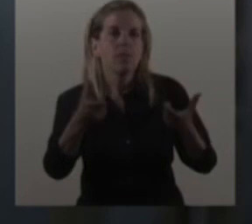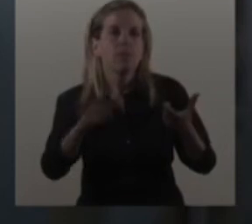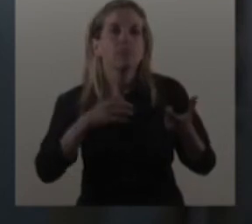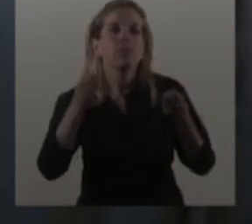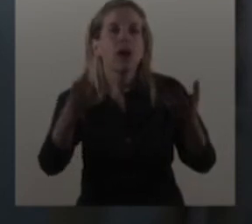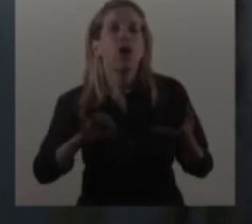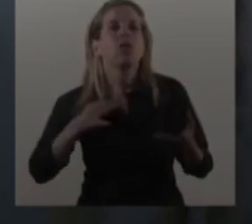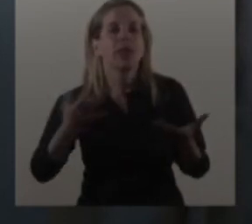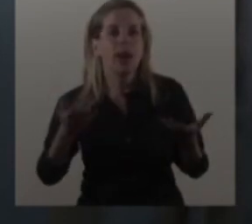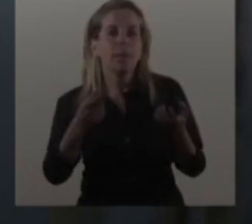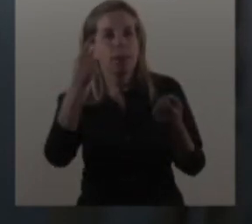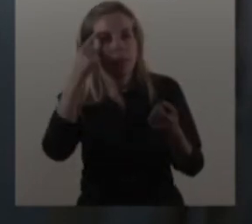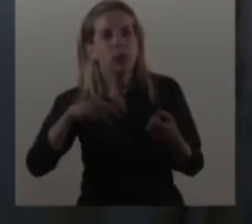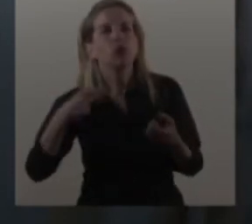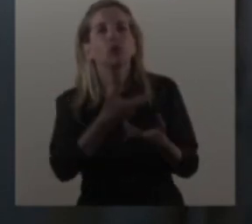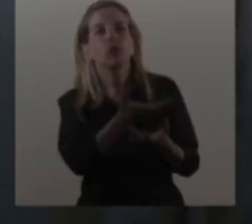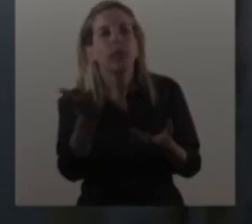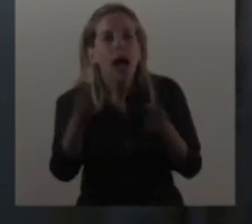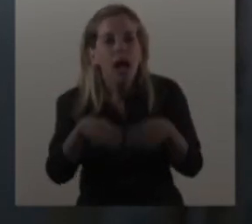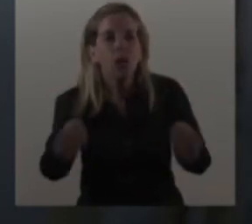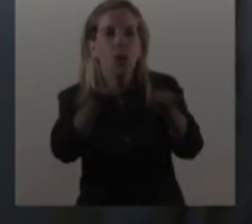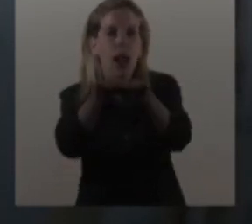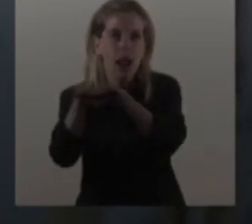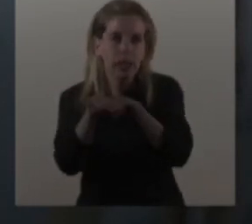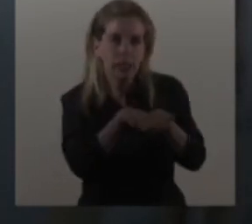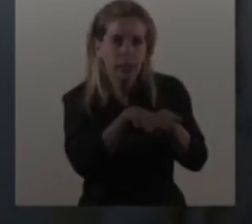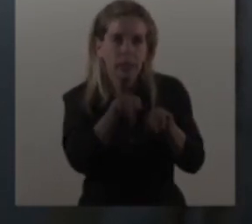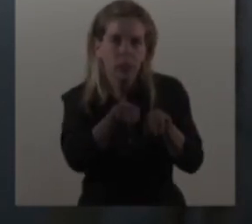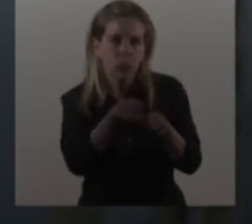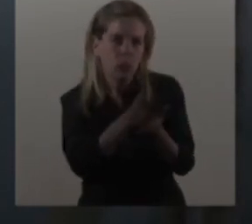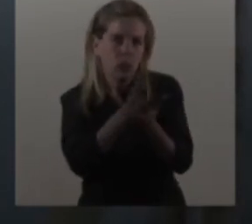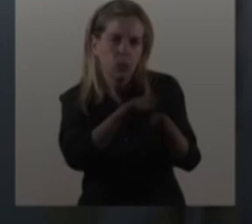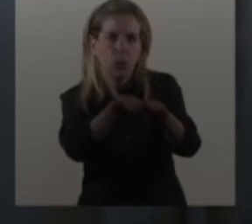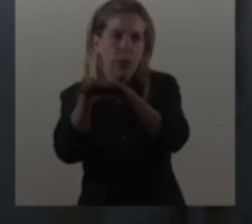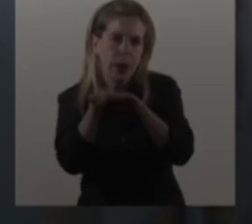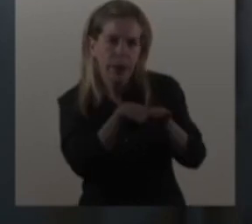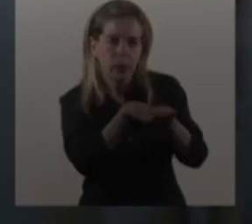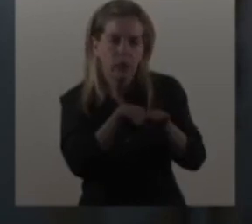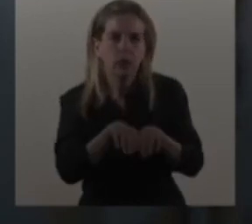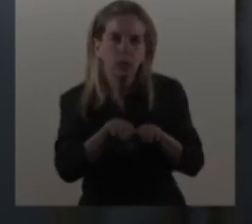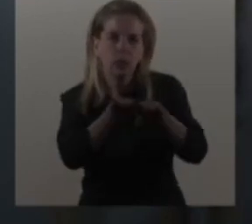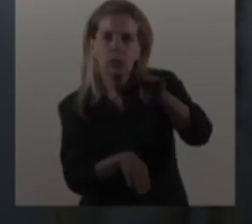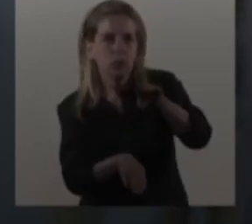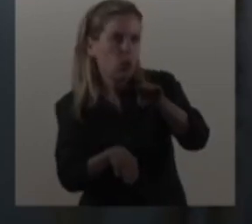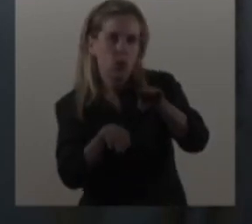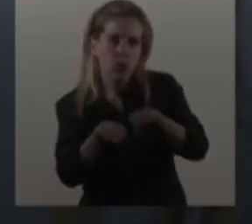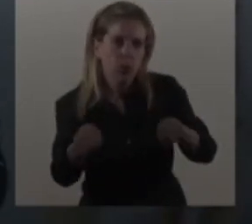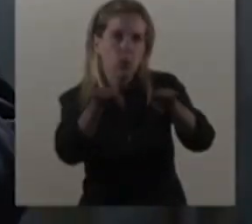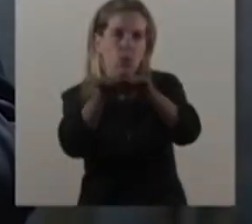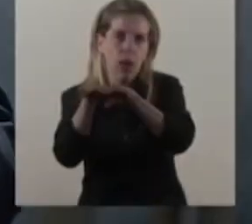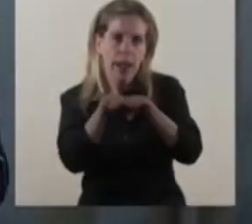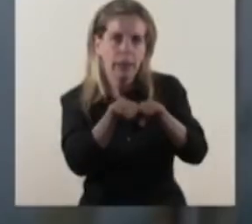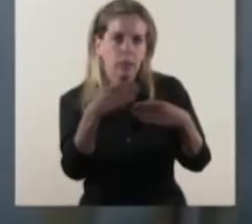Para hacer sociedades más igualitarias. No Donde todos se encuentren un lugar donde poder desarrollarse.